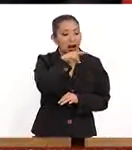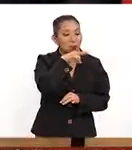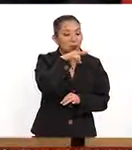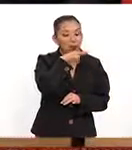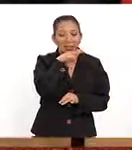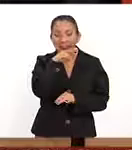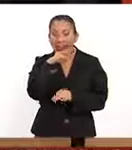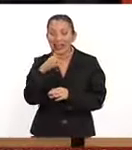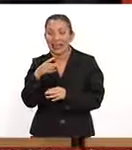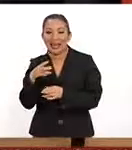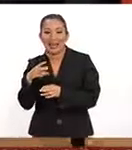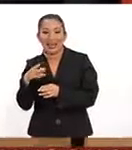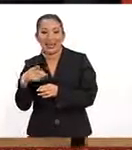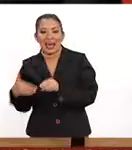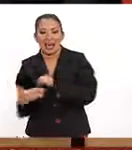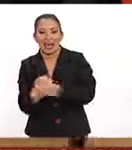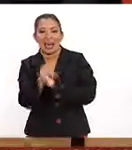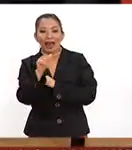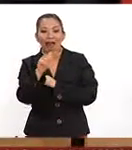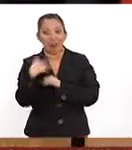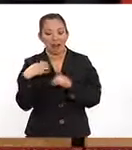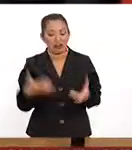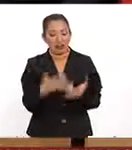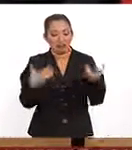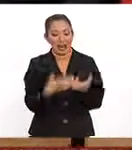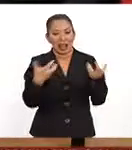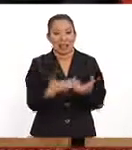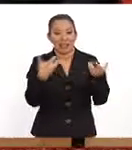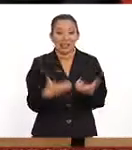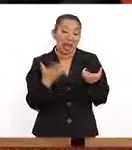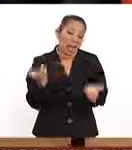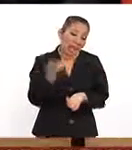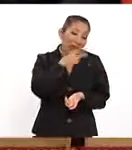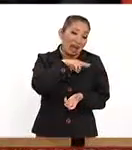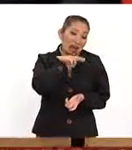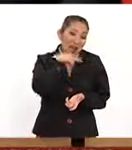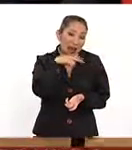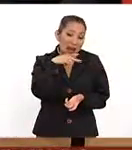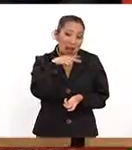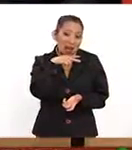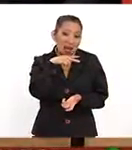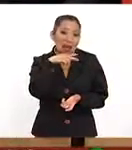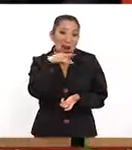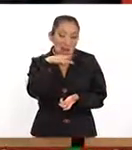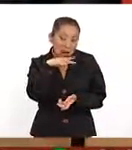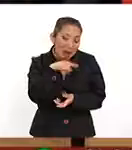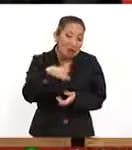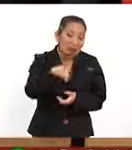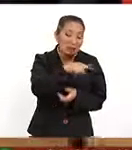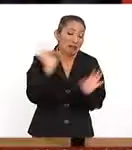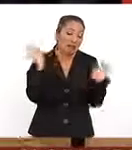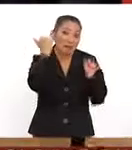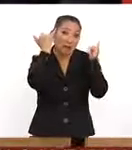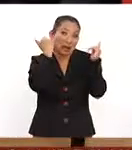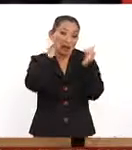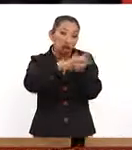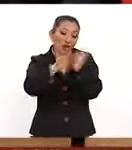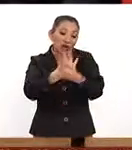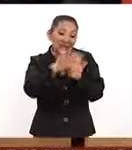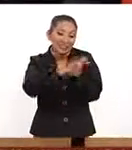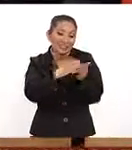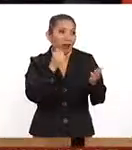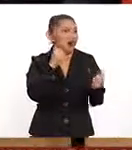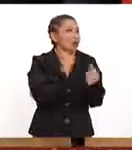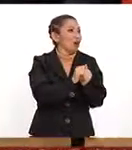atún y pones aguacate, entonces prepárate una ensalada de aguacate con Puede ser que sí, pero se puede decir mucha imaginación. O una